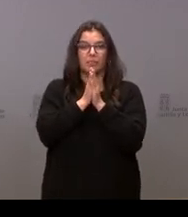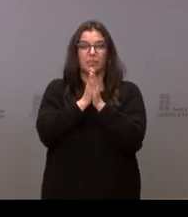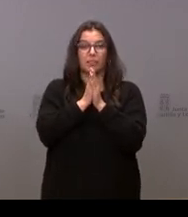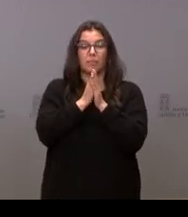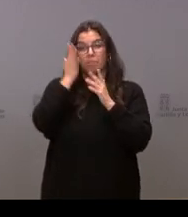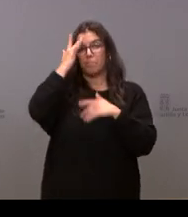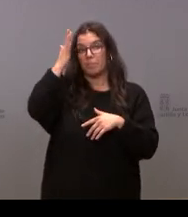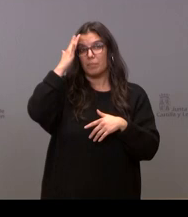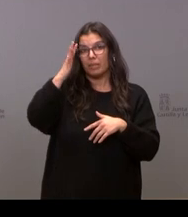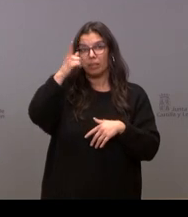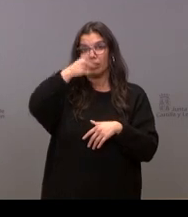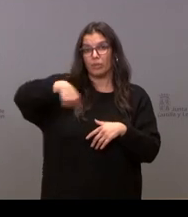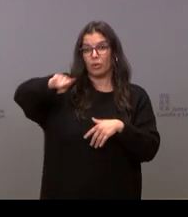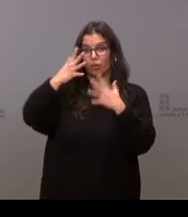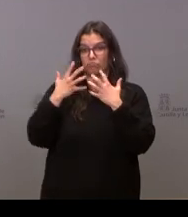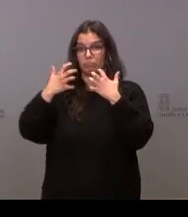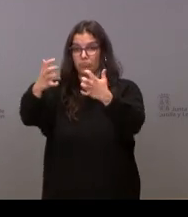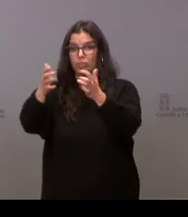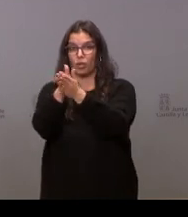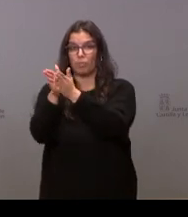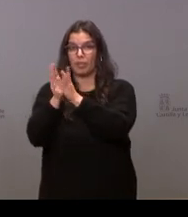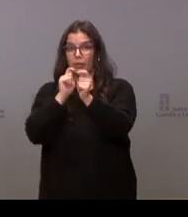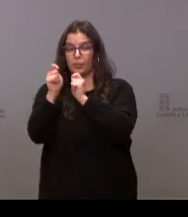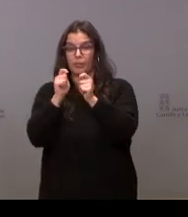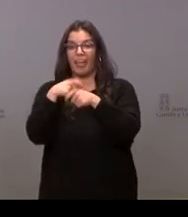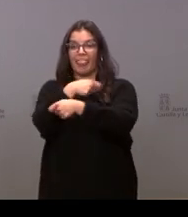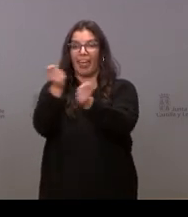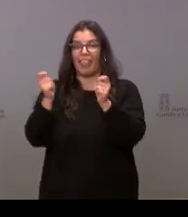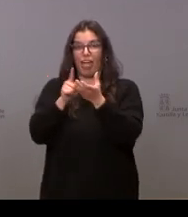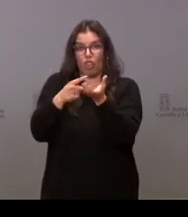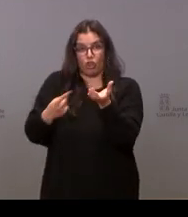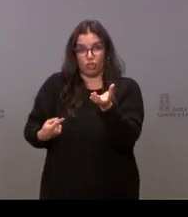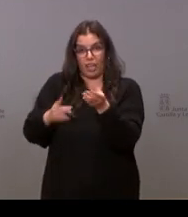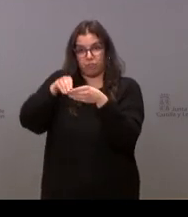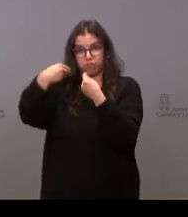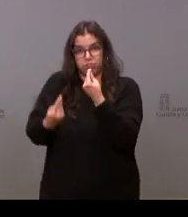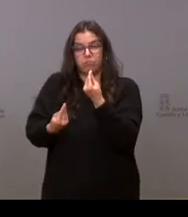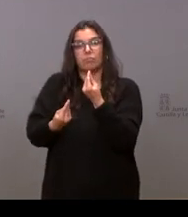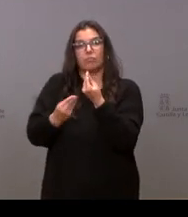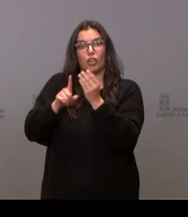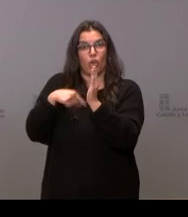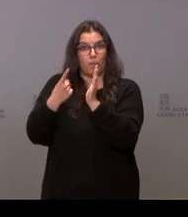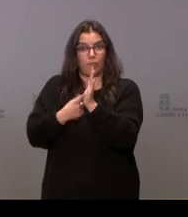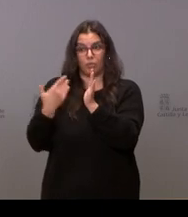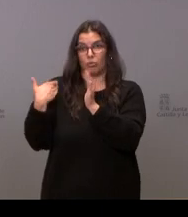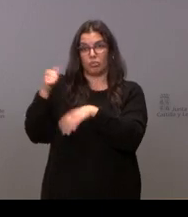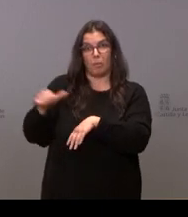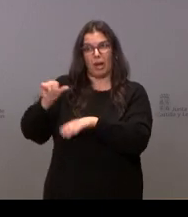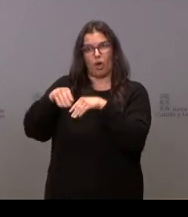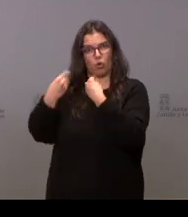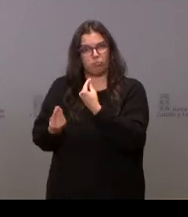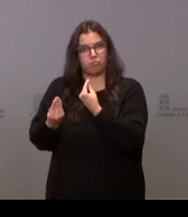en la sala a mis compañeros de prensa se les facilita el dossier muy completo además en las últimas semanas